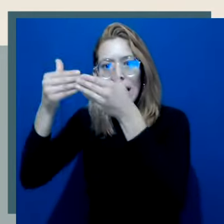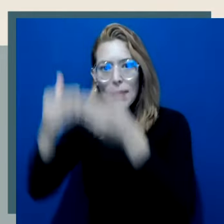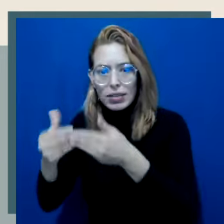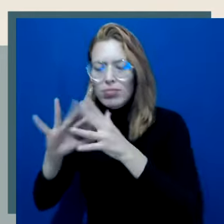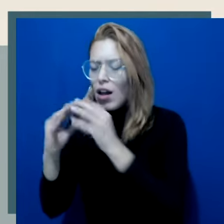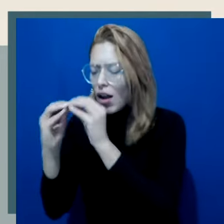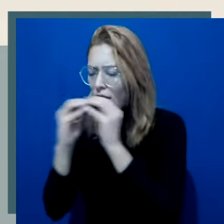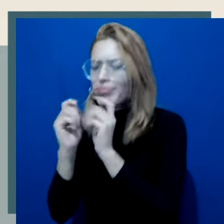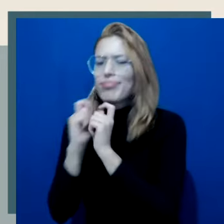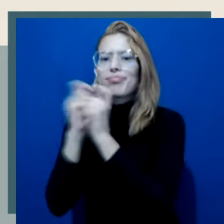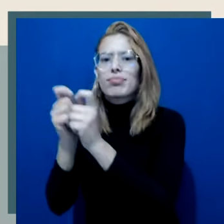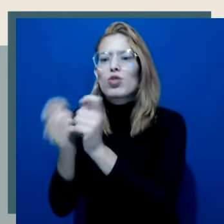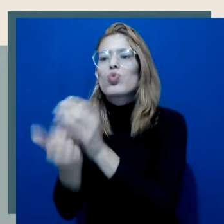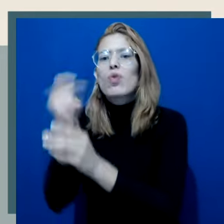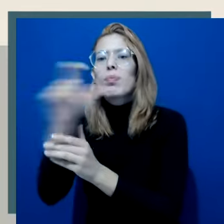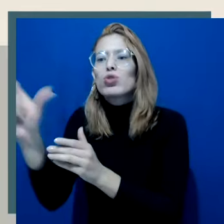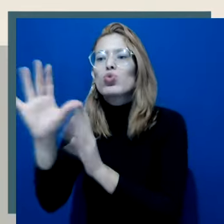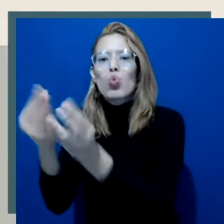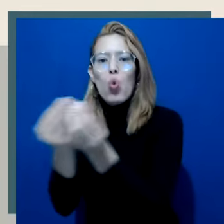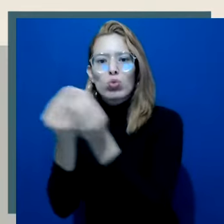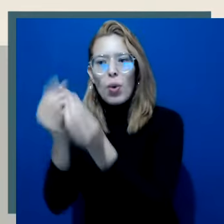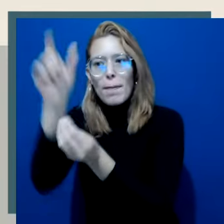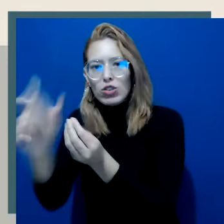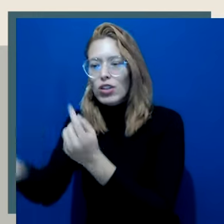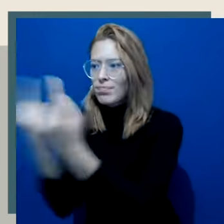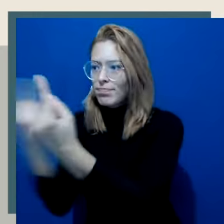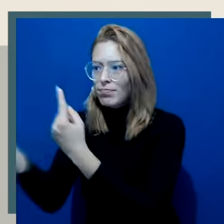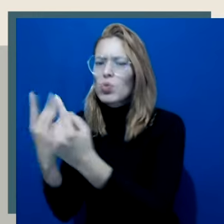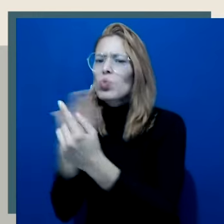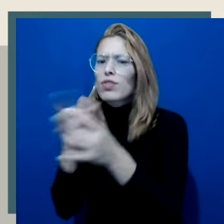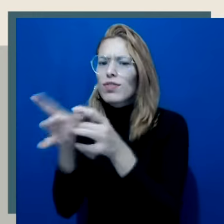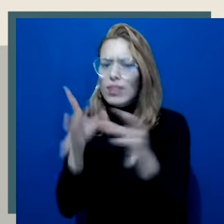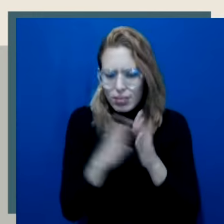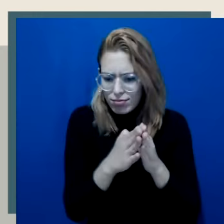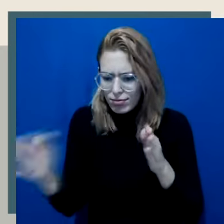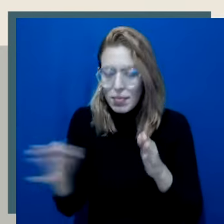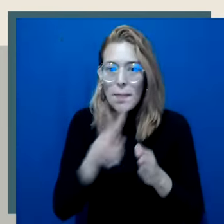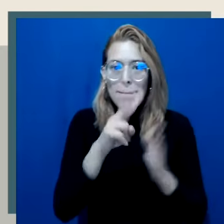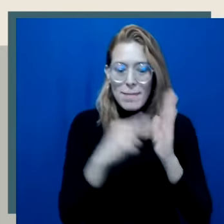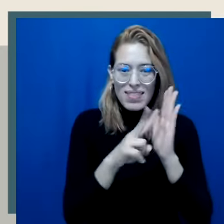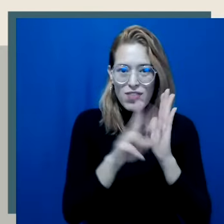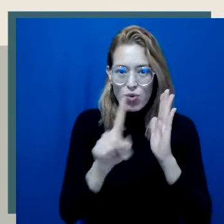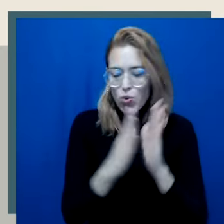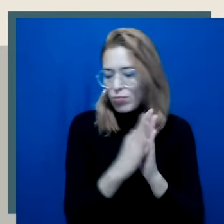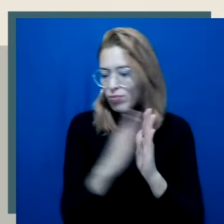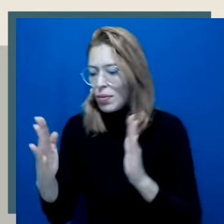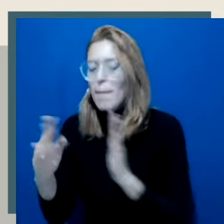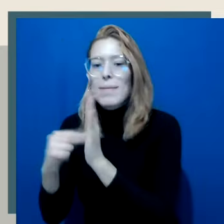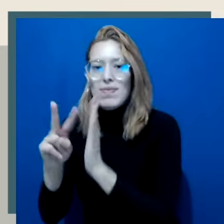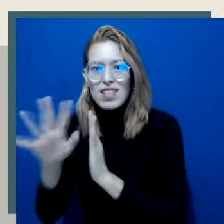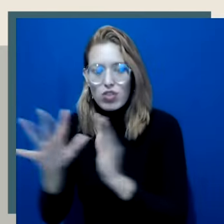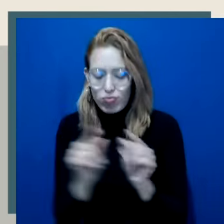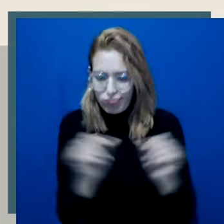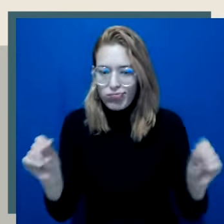Nacional de Discapacidad, se realizó el acto de posesión de los nuevos consejeros para el periodo 2021